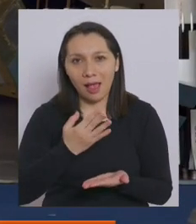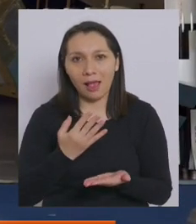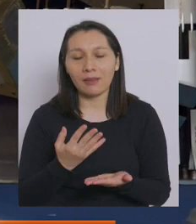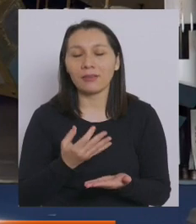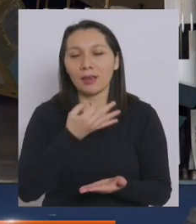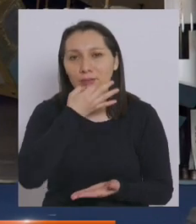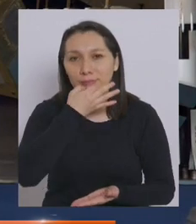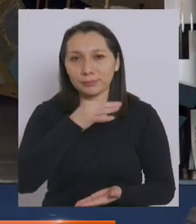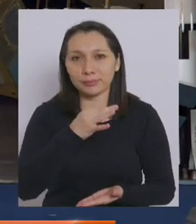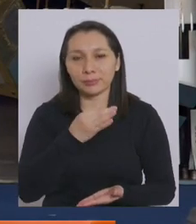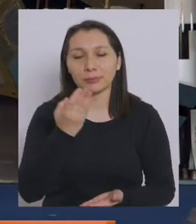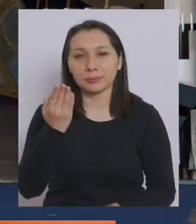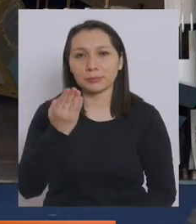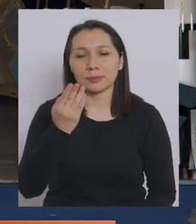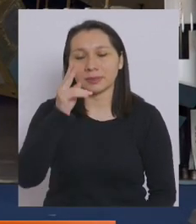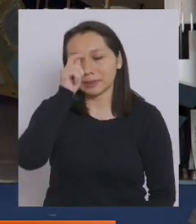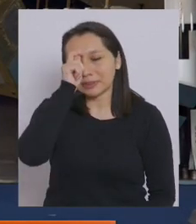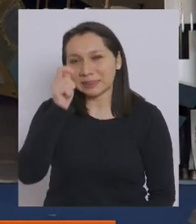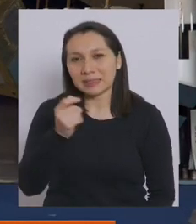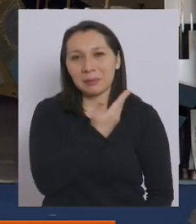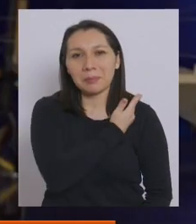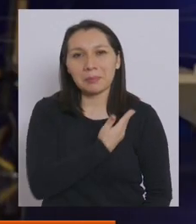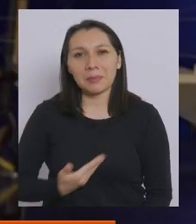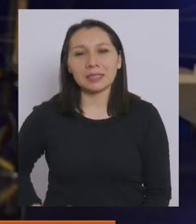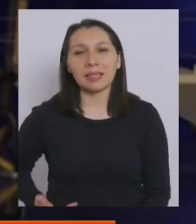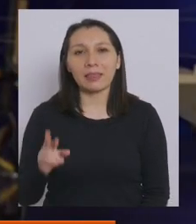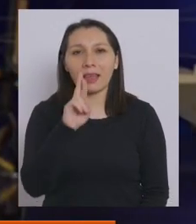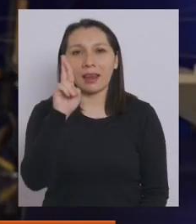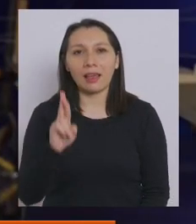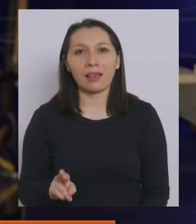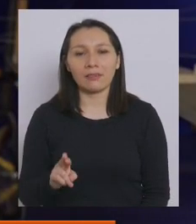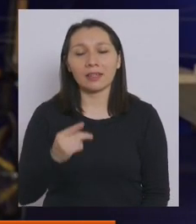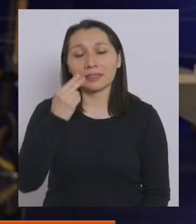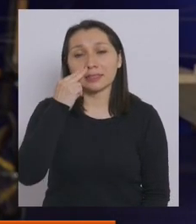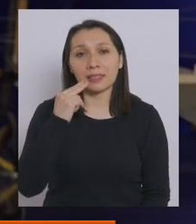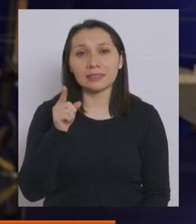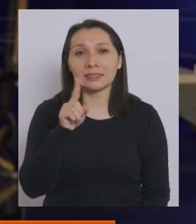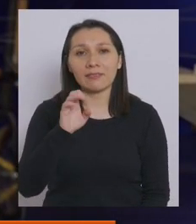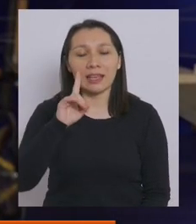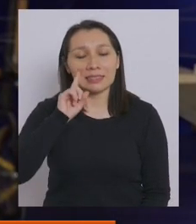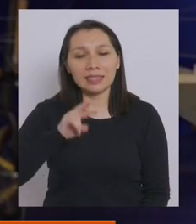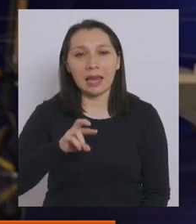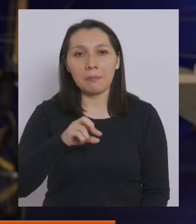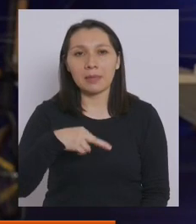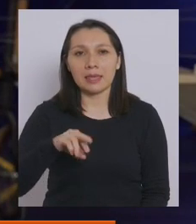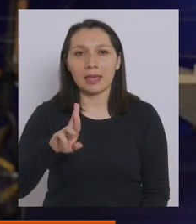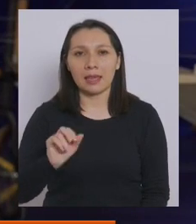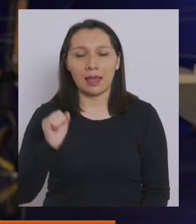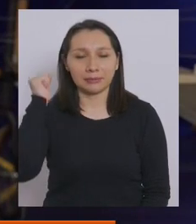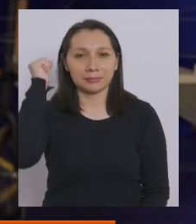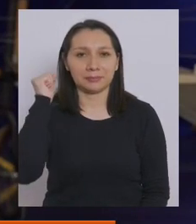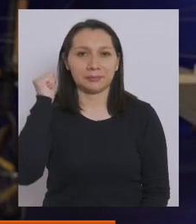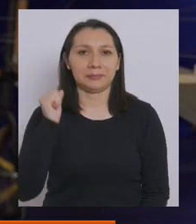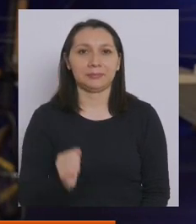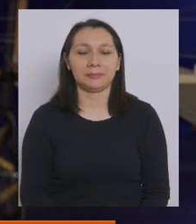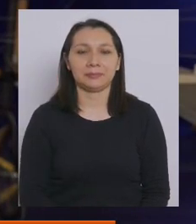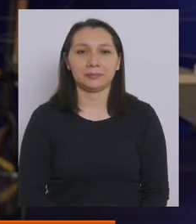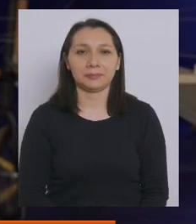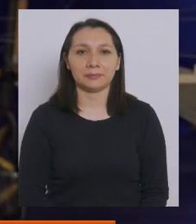palabra su excelencia, el presidente de la República, señor Sebastián Piñera Echenique.